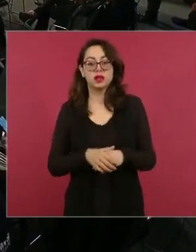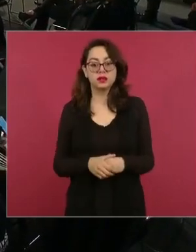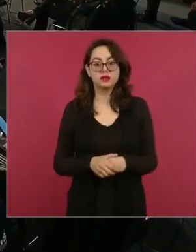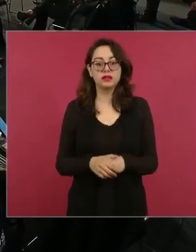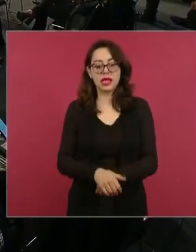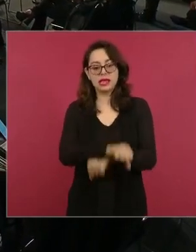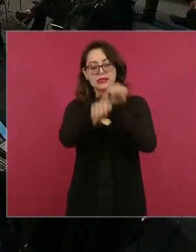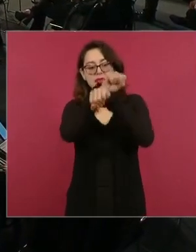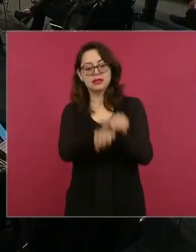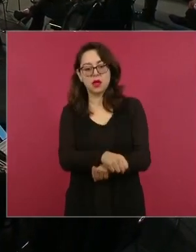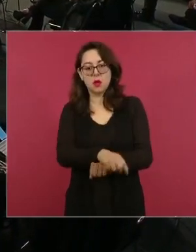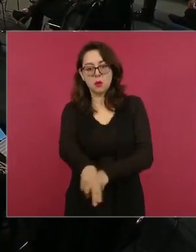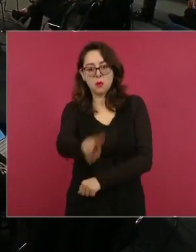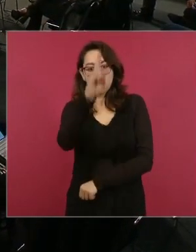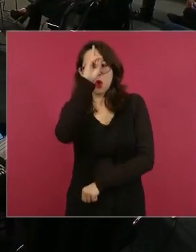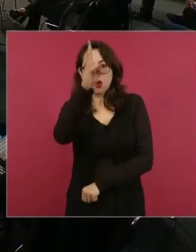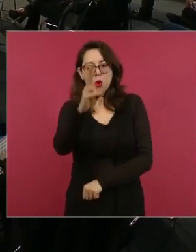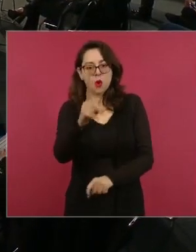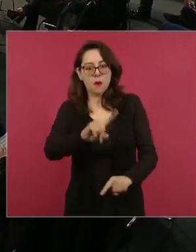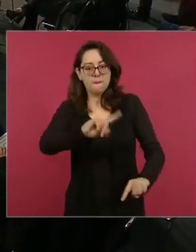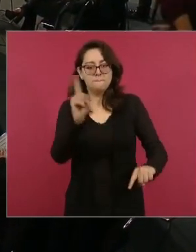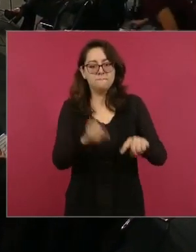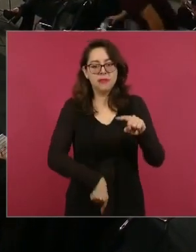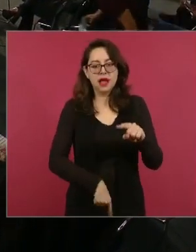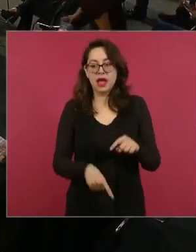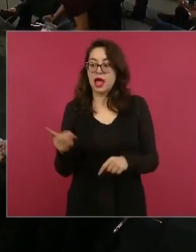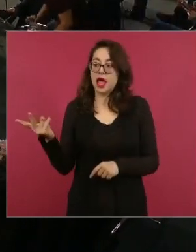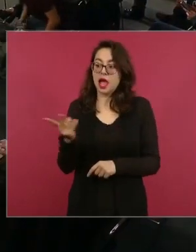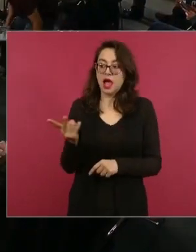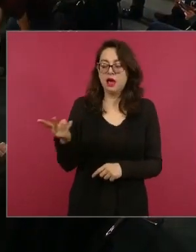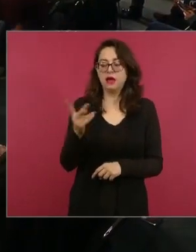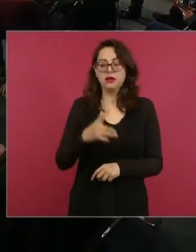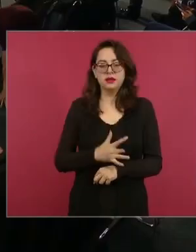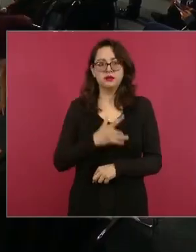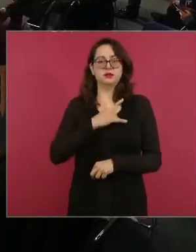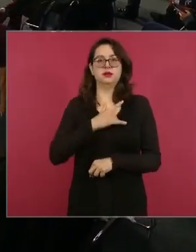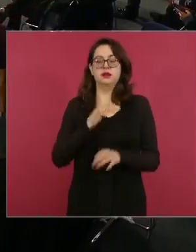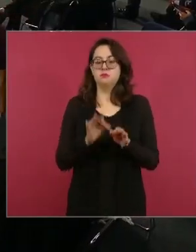la independencia, sino lo social, la justicia.